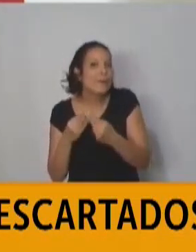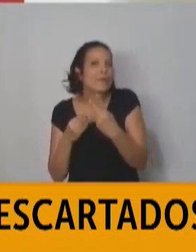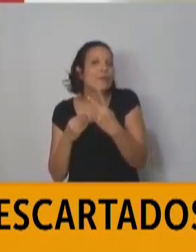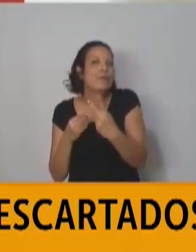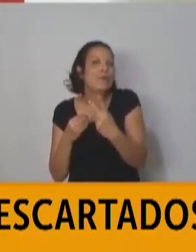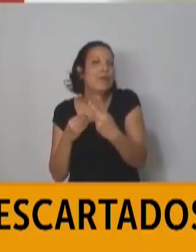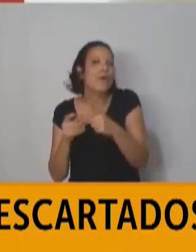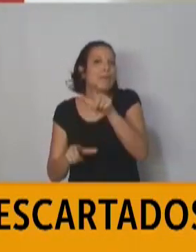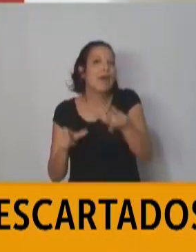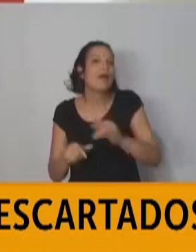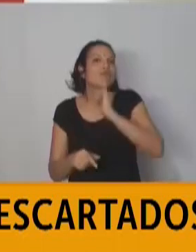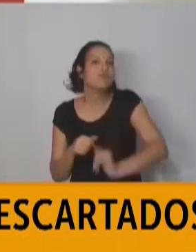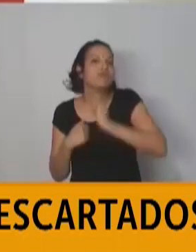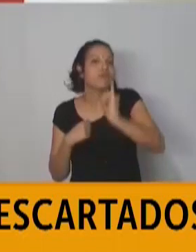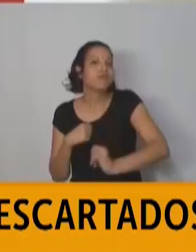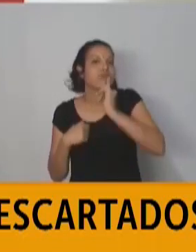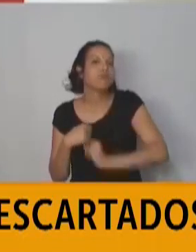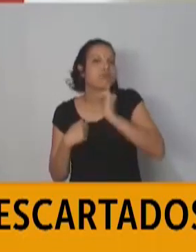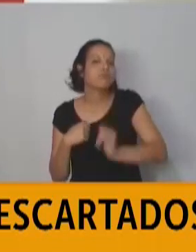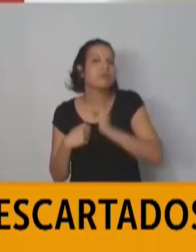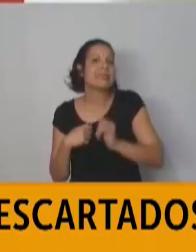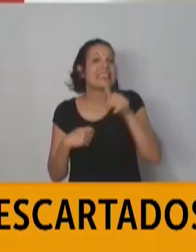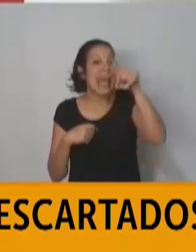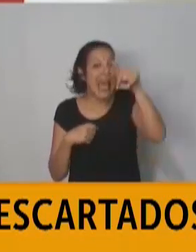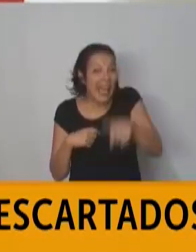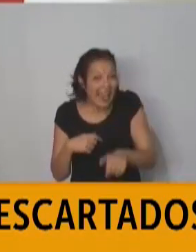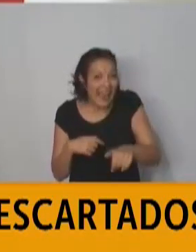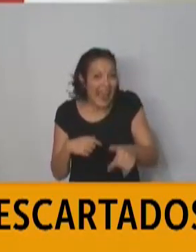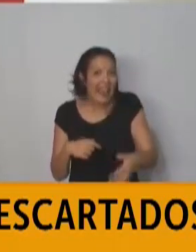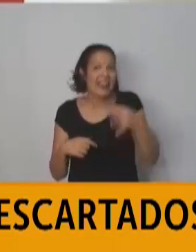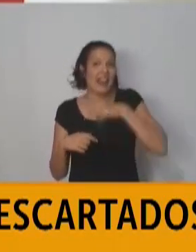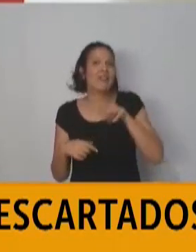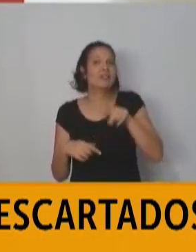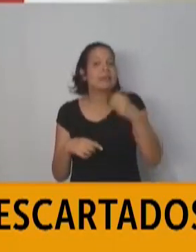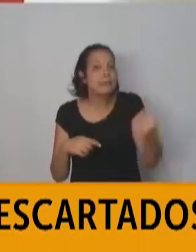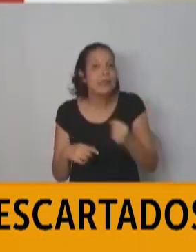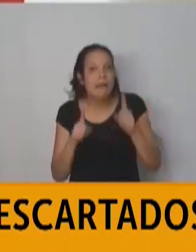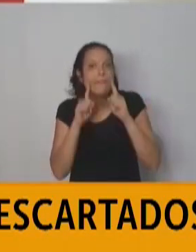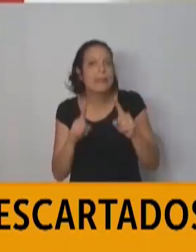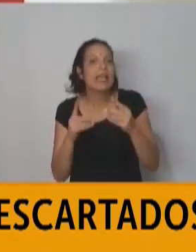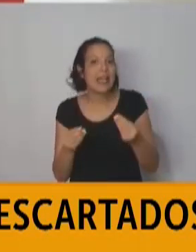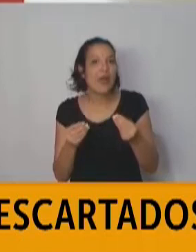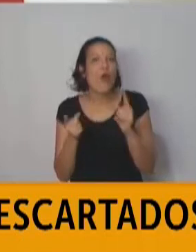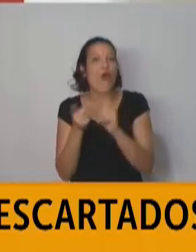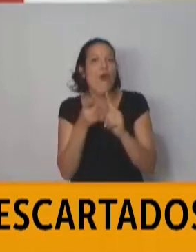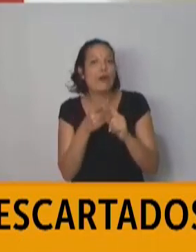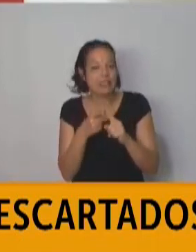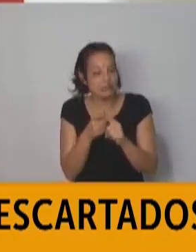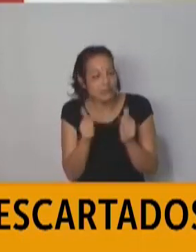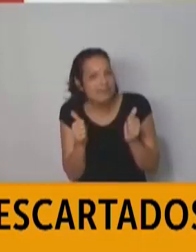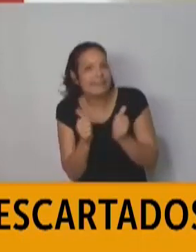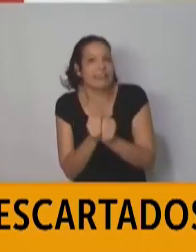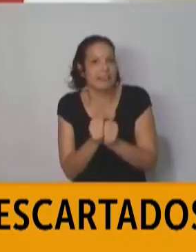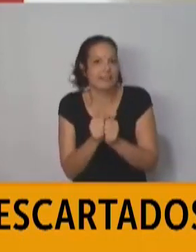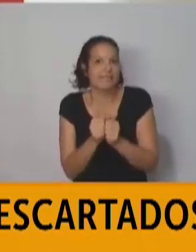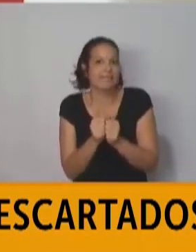digamos. En este caso, y en este virus en particular, lo que es importante tener en cuenta es que se consideran los contactos estrechos, tiene que haber habido